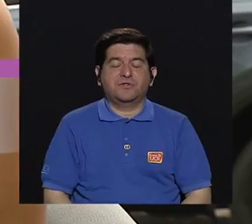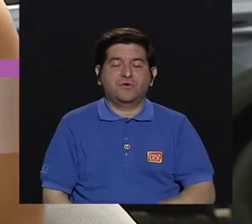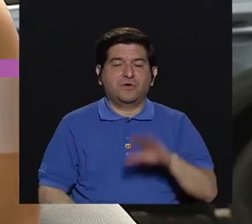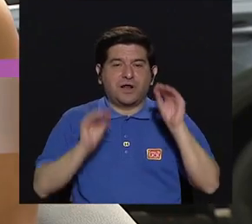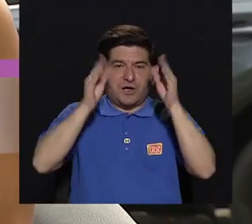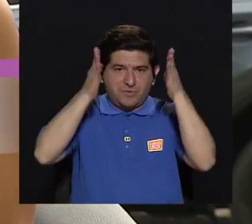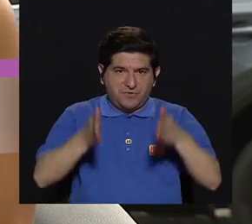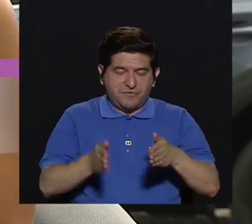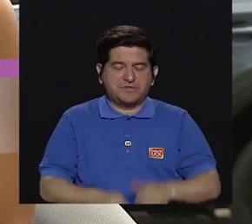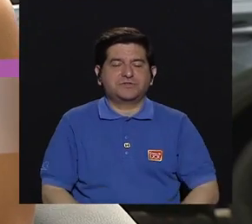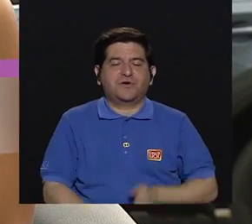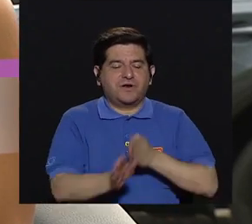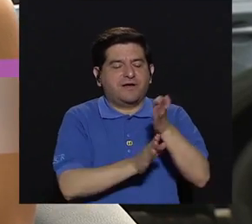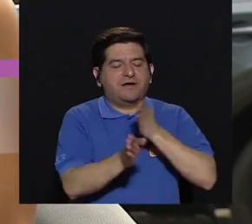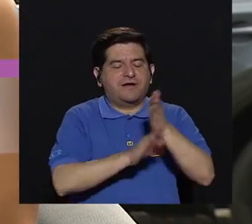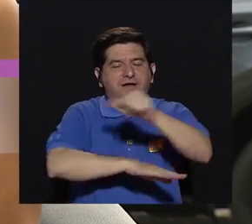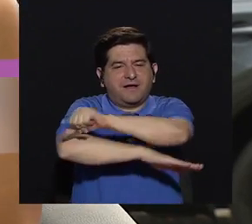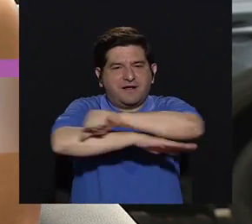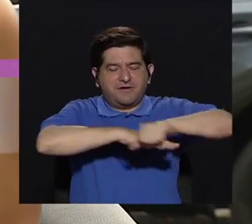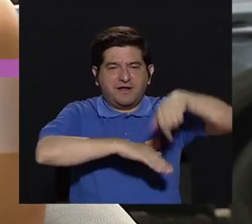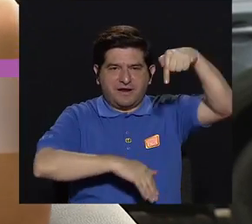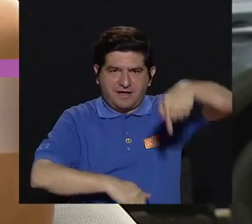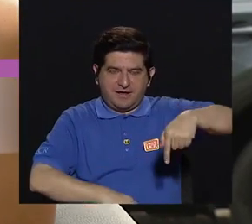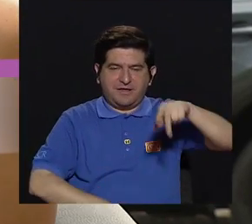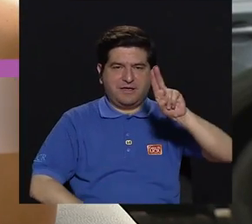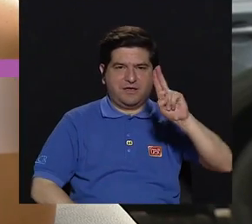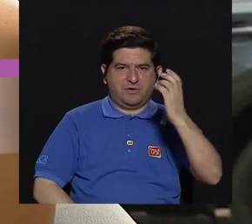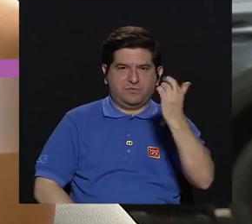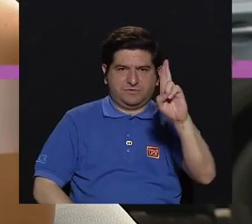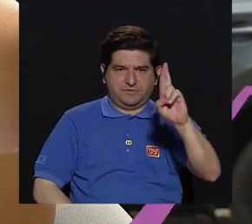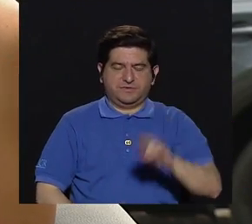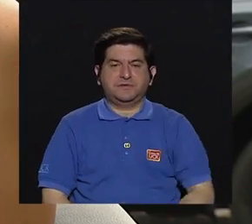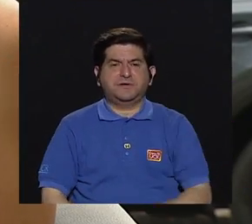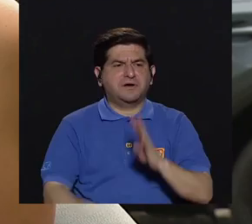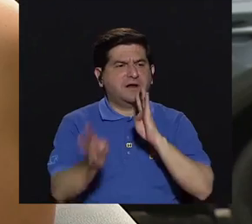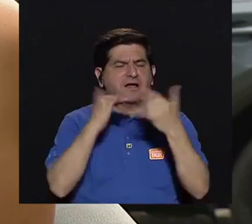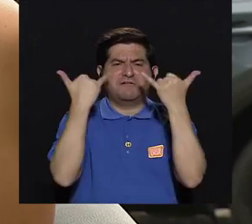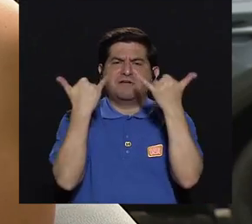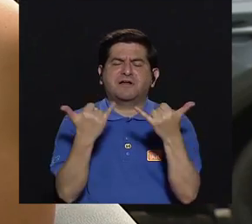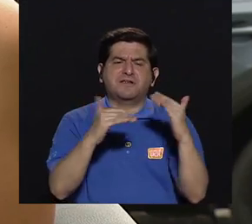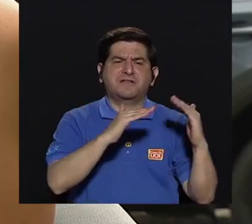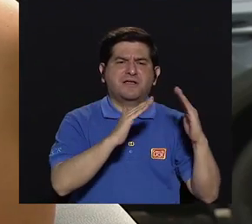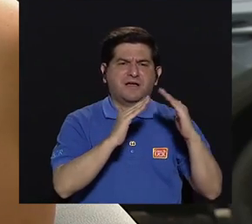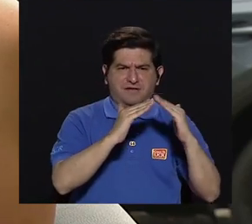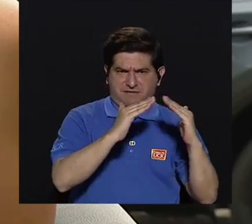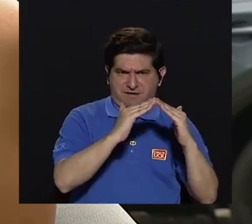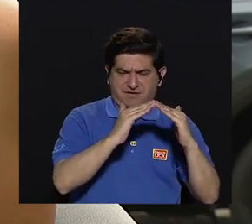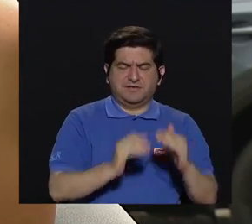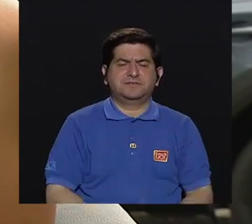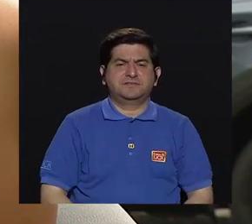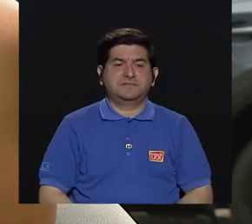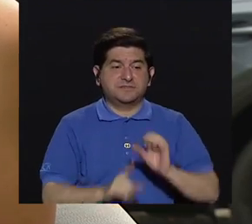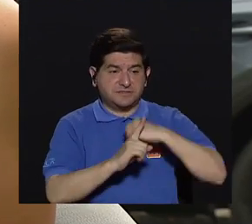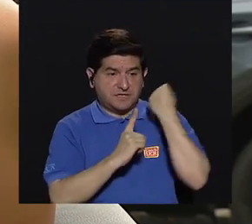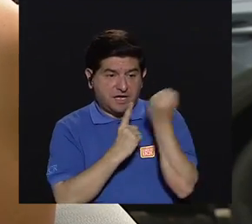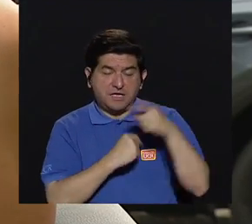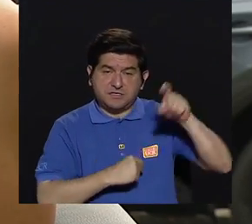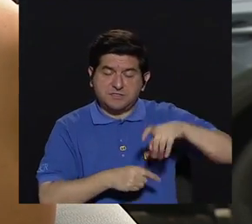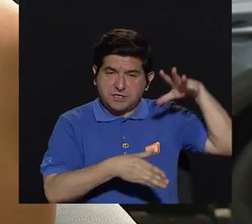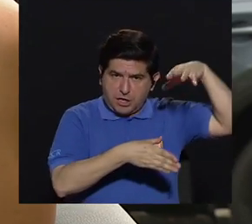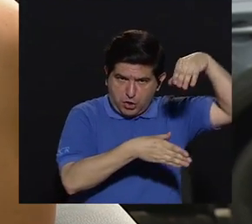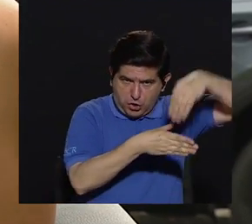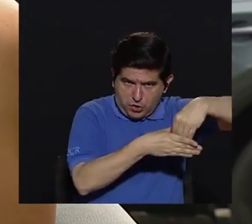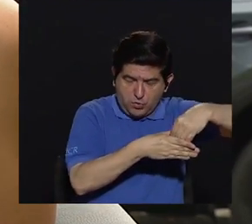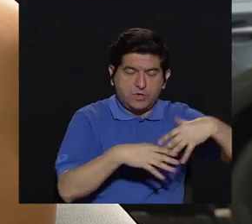de arquitectura de la Universidad de Costa Rica. Y bueno, hablamos ya de vivienda y los aspectos que se